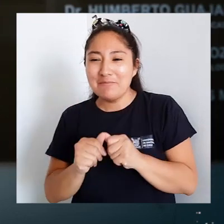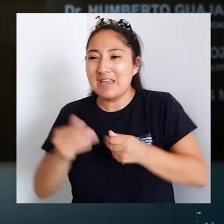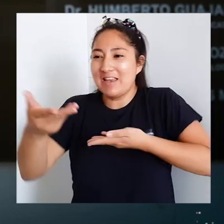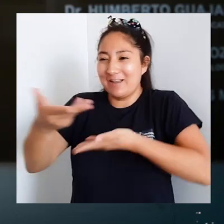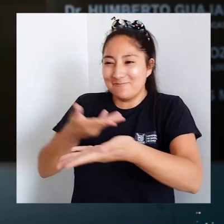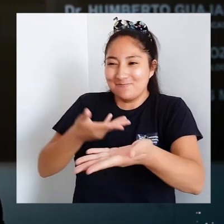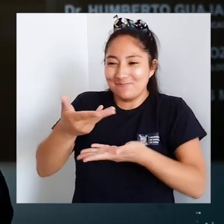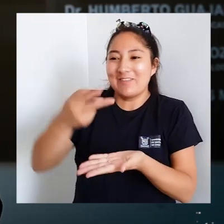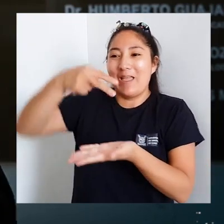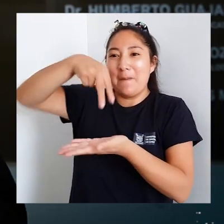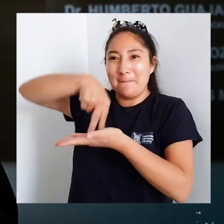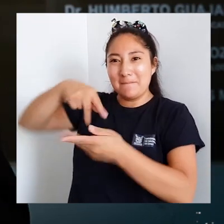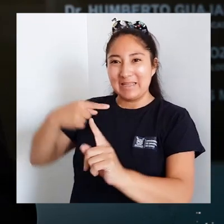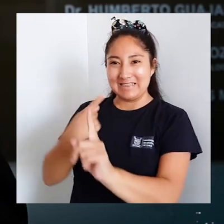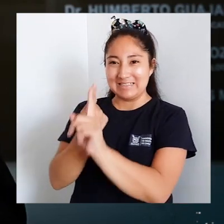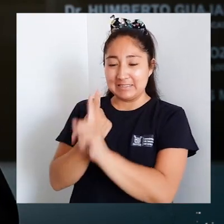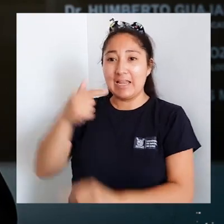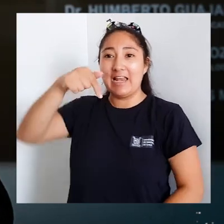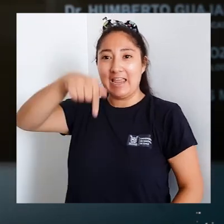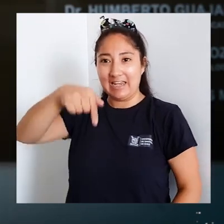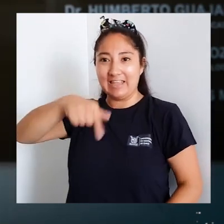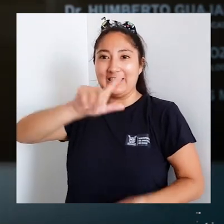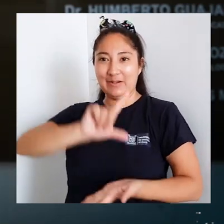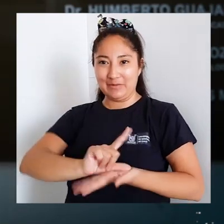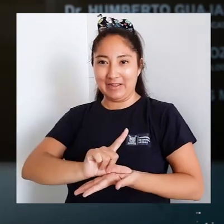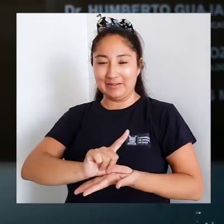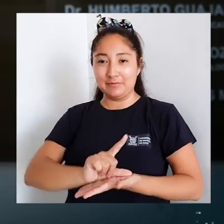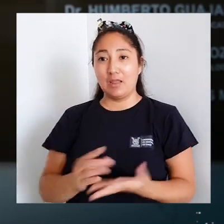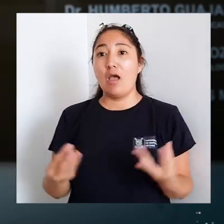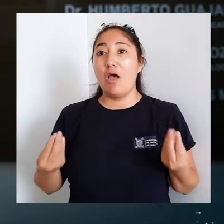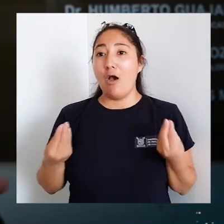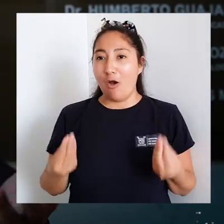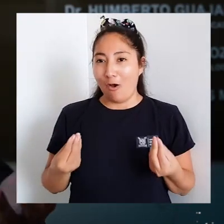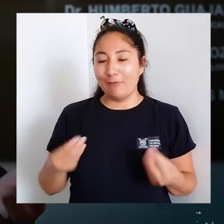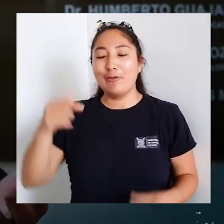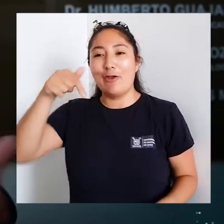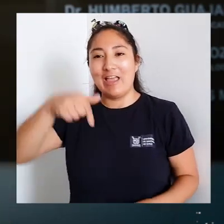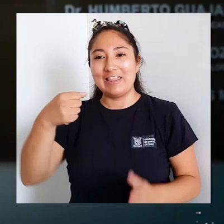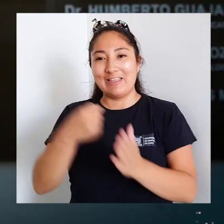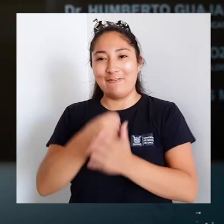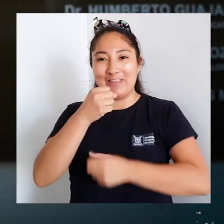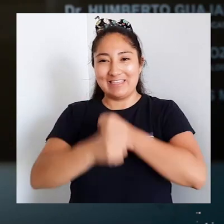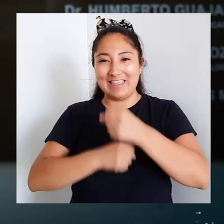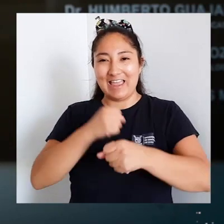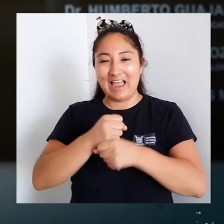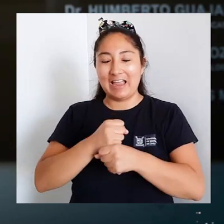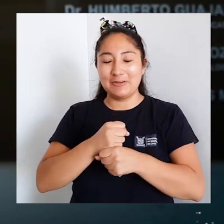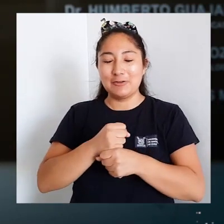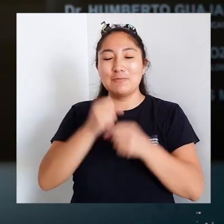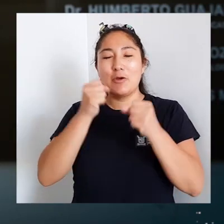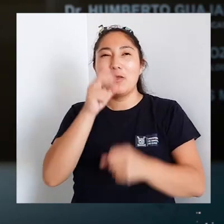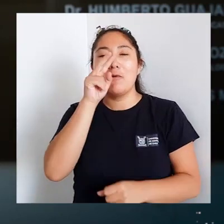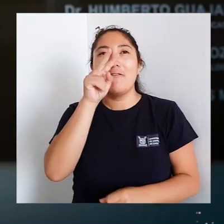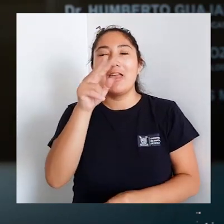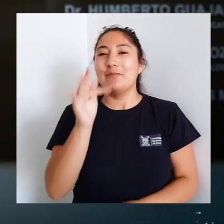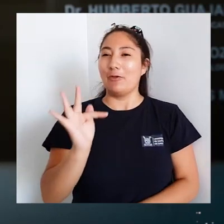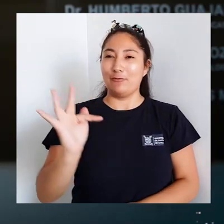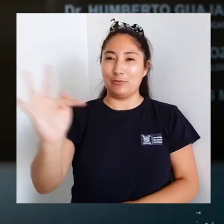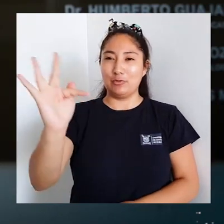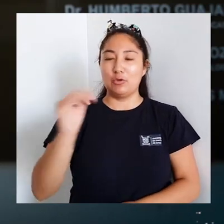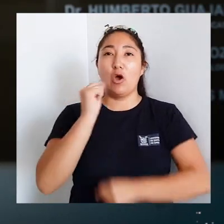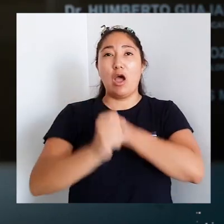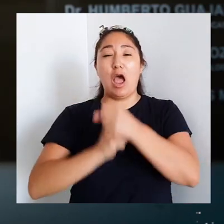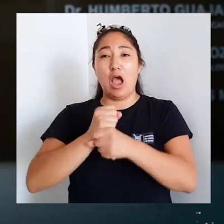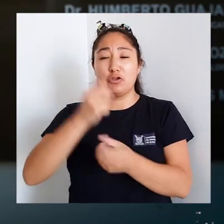de volver a interactuar presencialmente en nuestro campus. Y obviamente este fin de año también nos lleva a mirar el